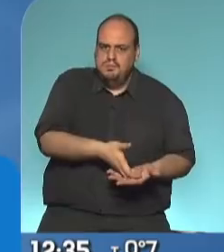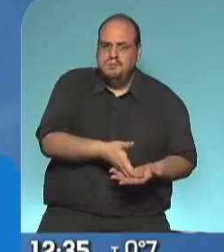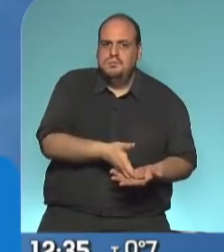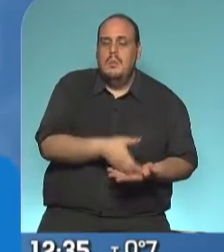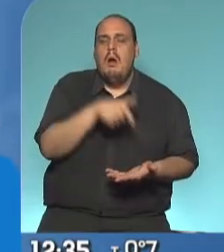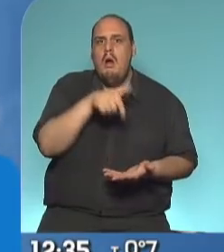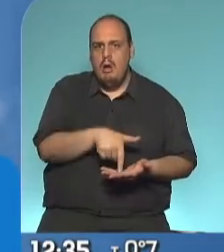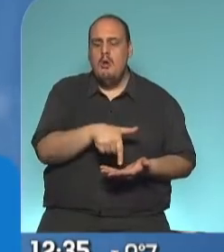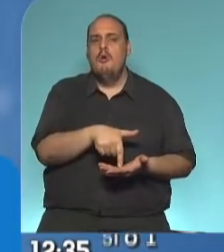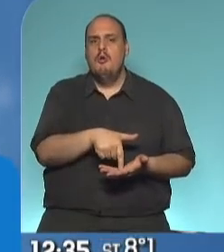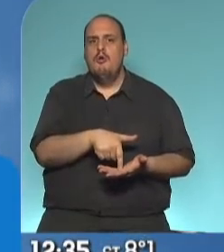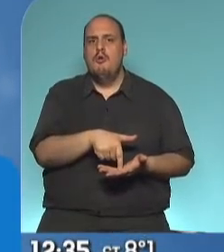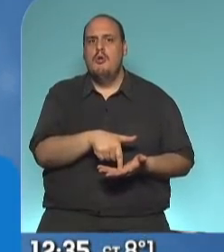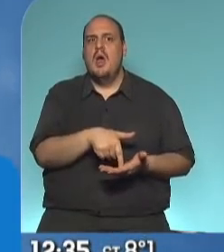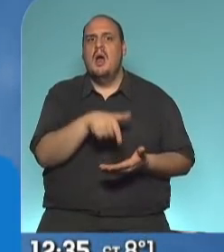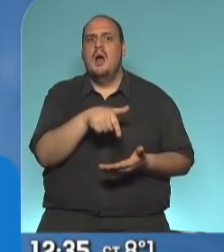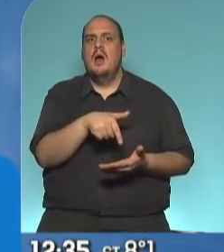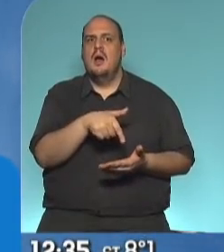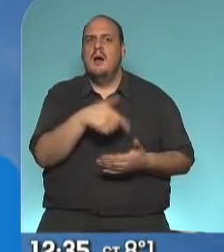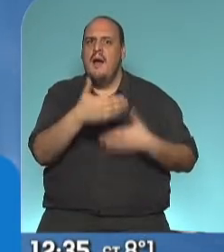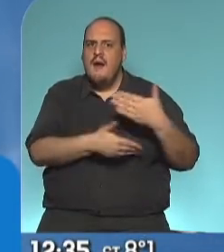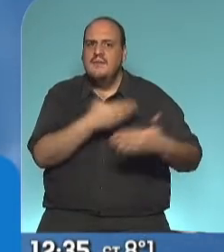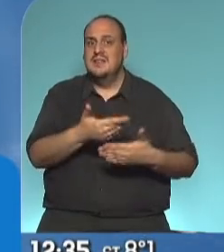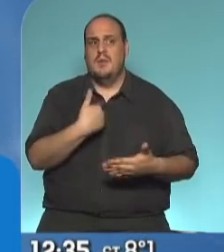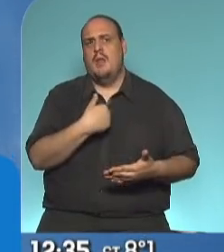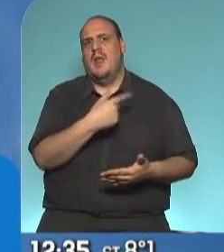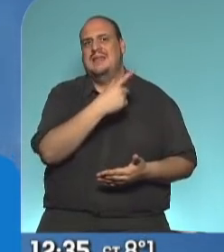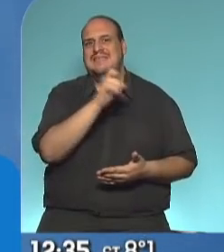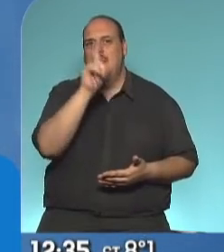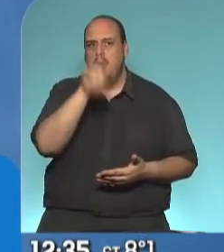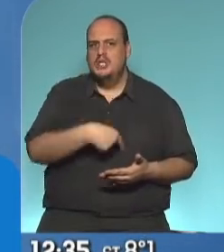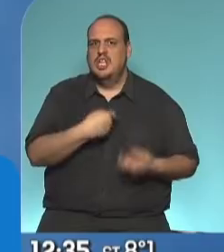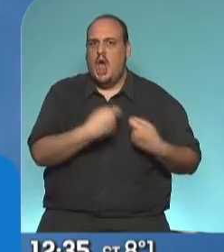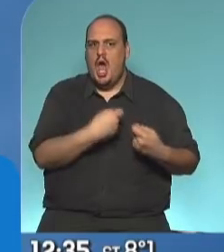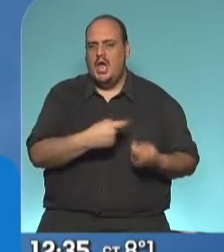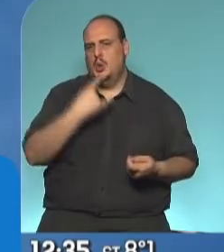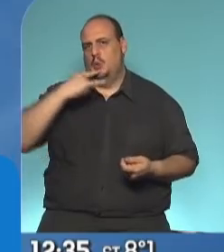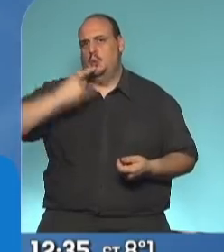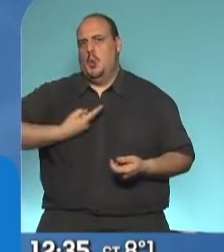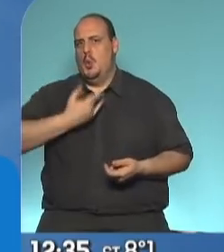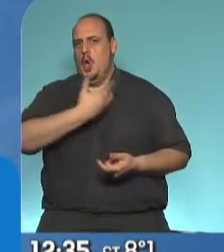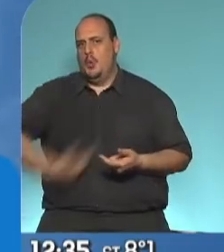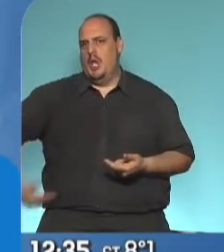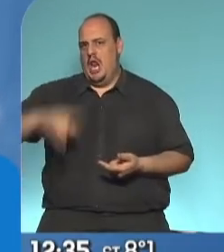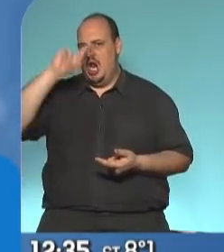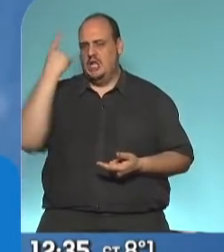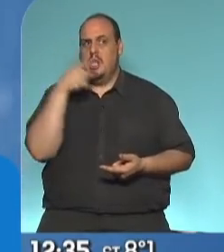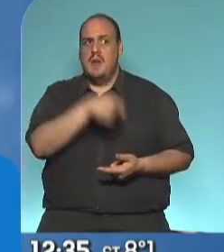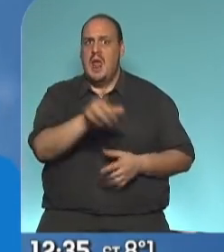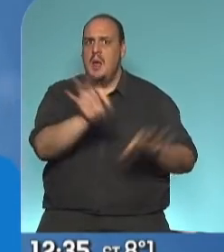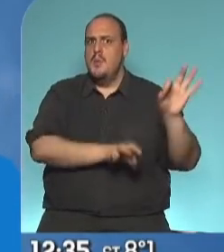avanzando en una adenda para asumir el 100% de la obra, para poder cumplir con ese proyecto